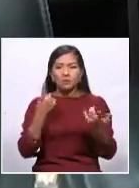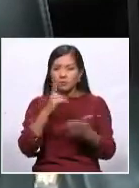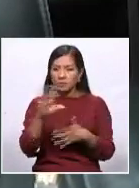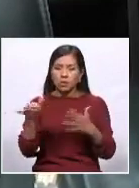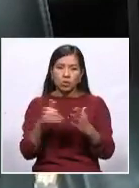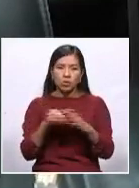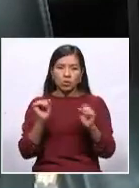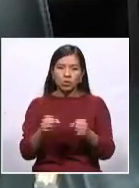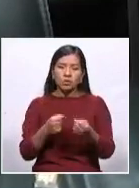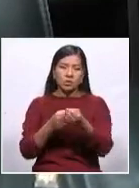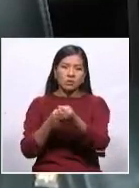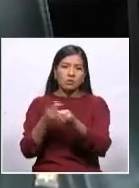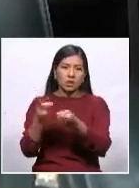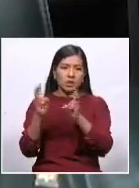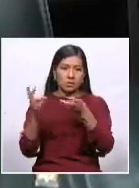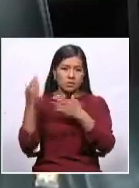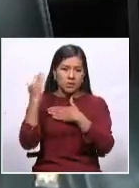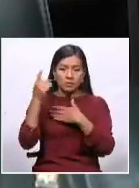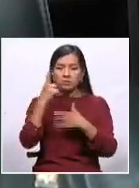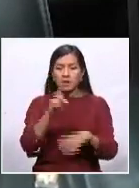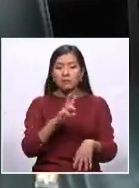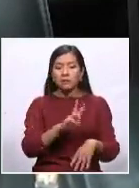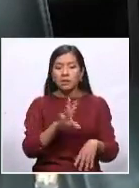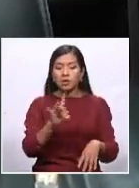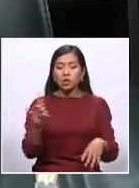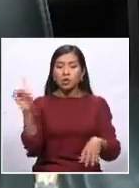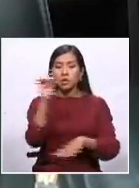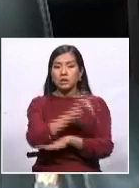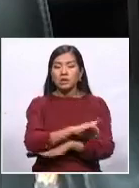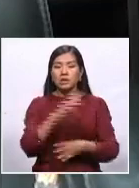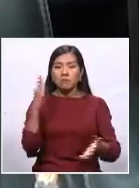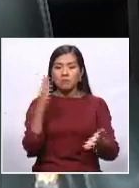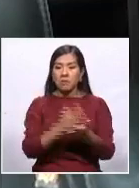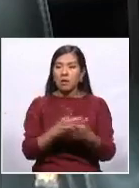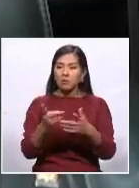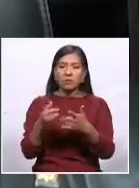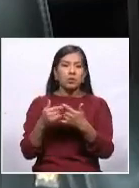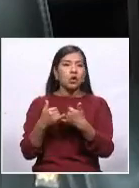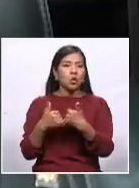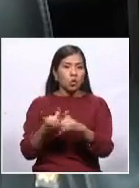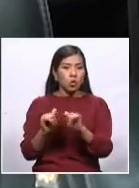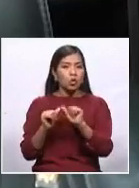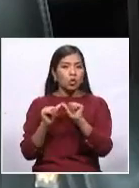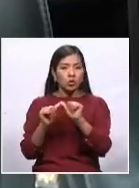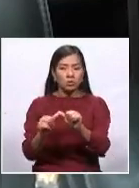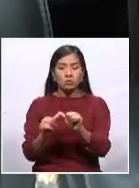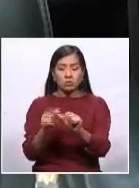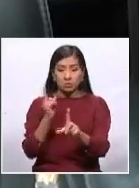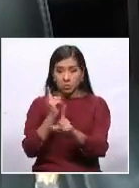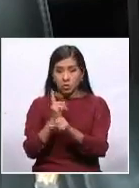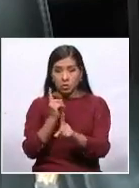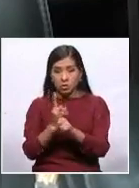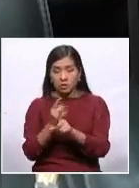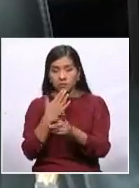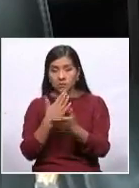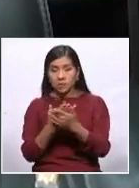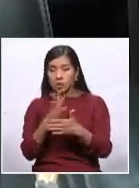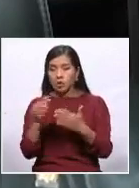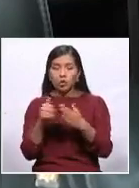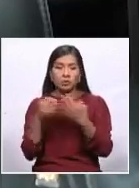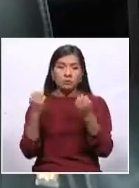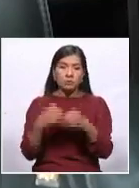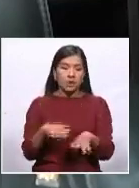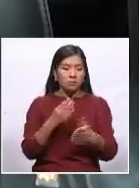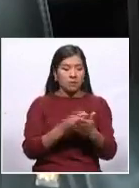para saber si 28 días de paro que continúan justifica lo que en realidad va a